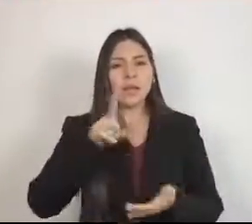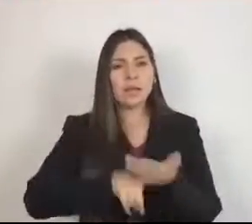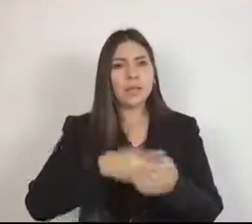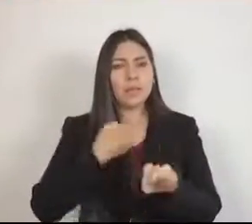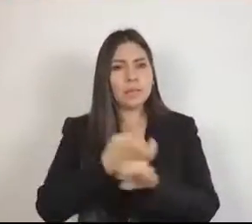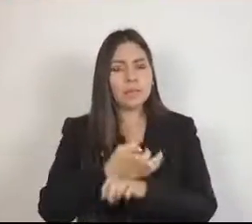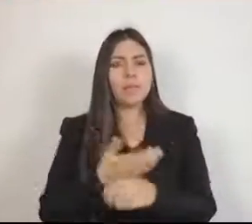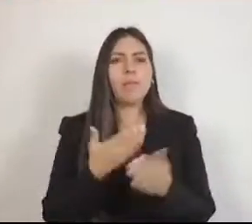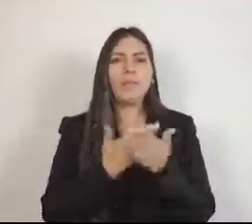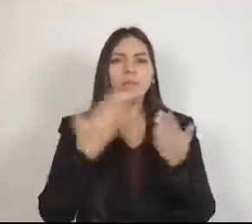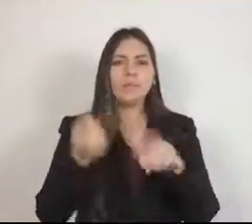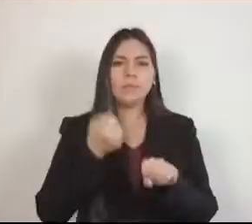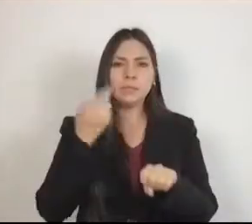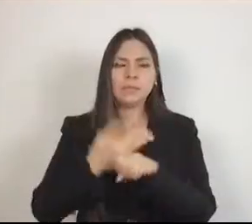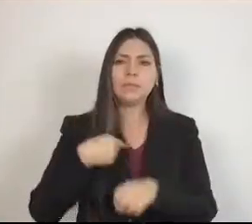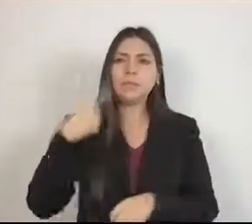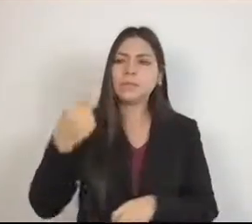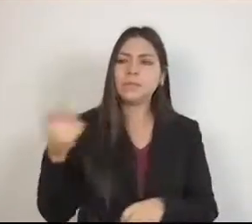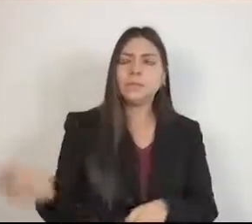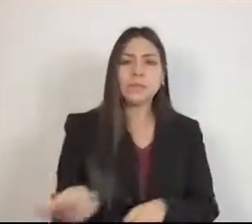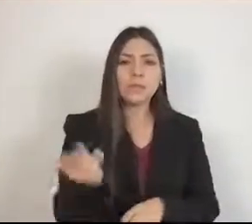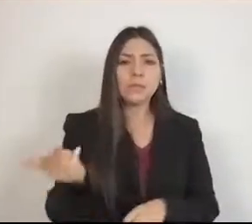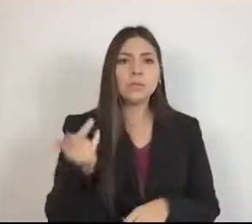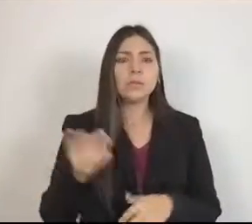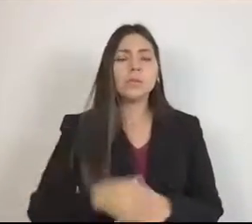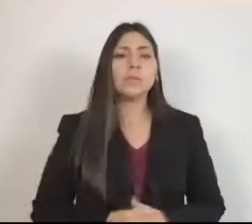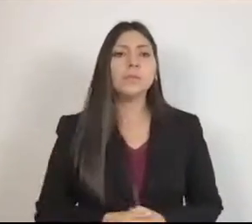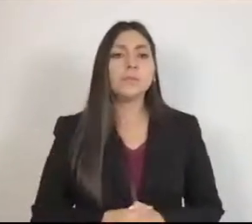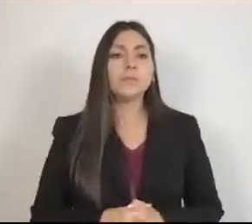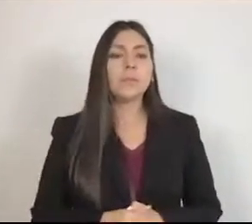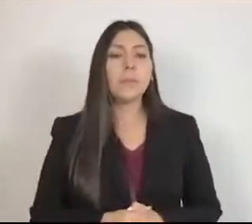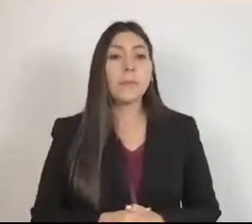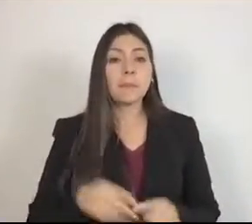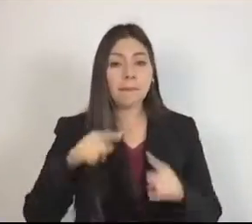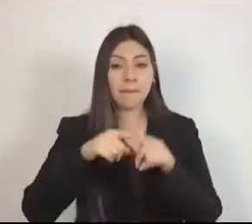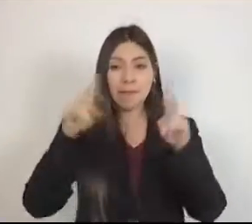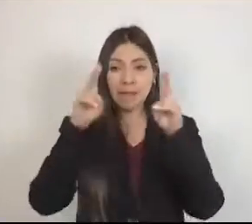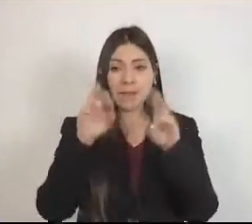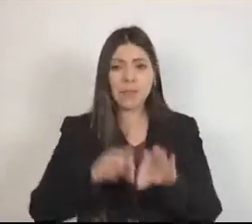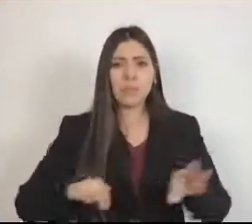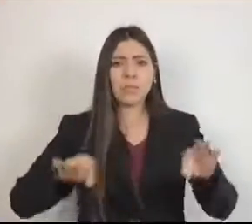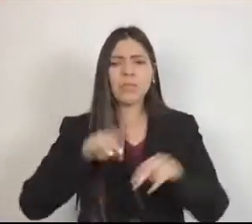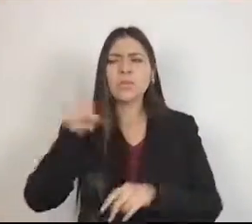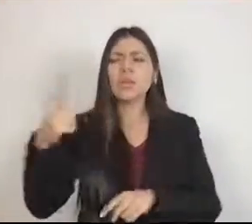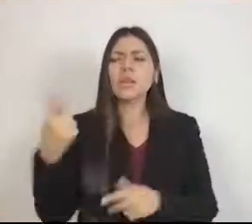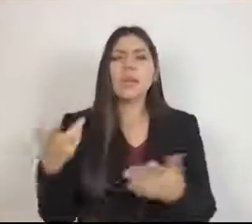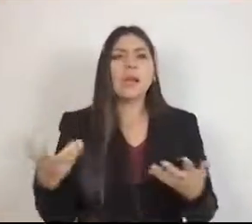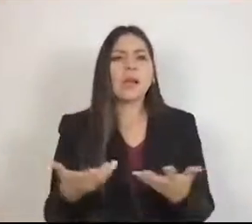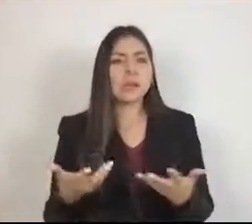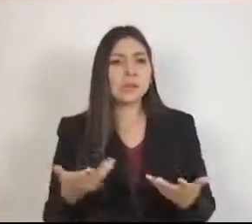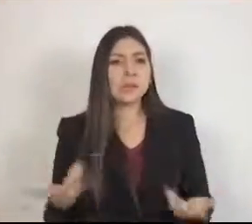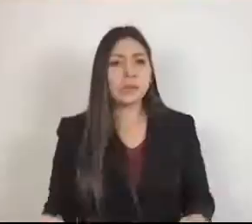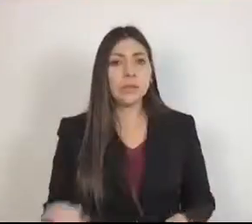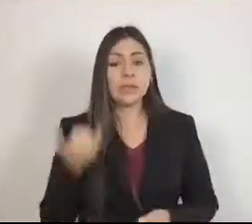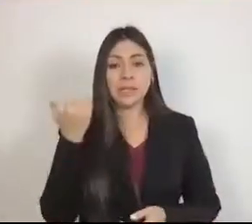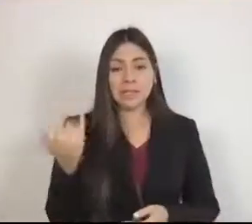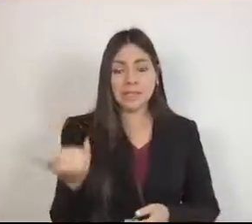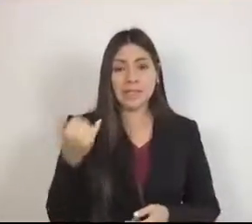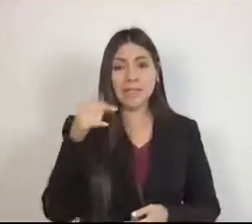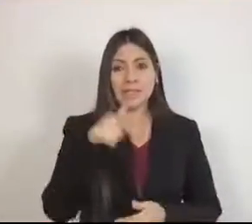pregunto, secretario, ¿qué se está haciendo para este tema tan importante y si podrá acompañar esta propuesta